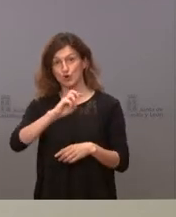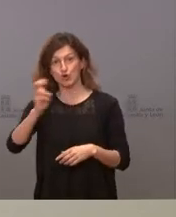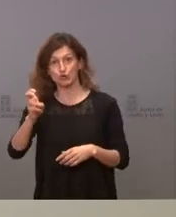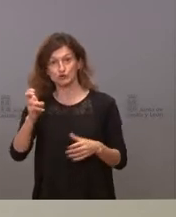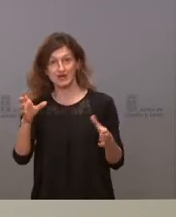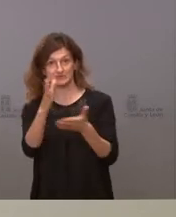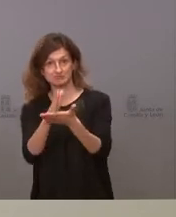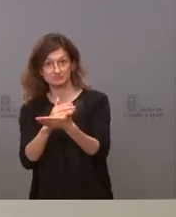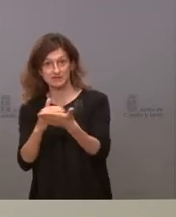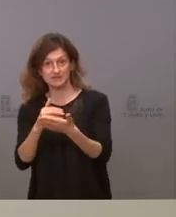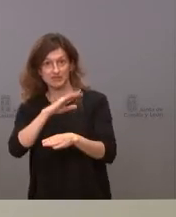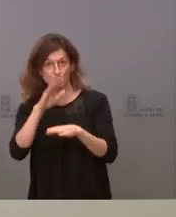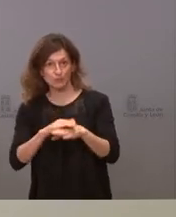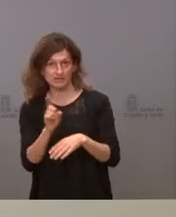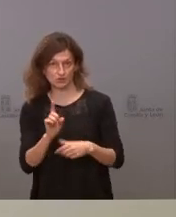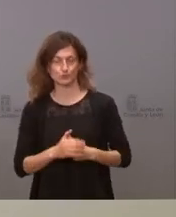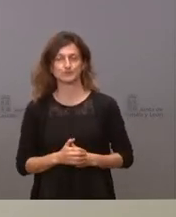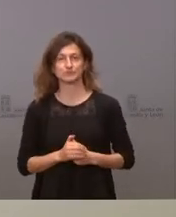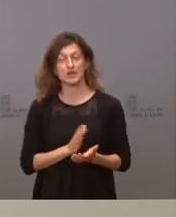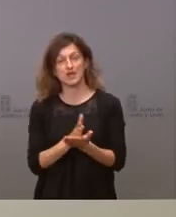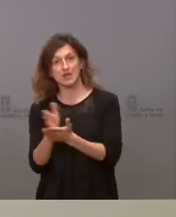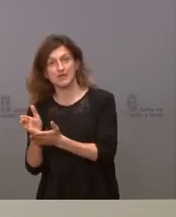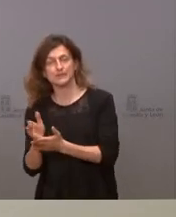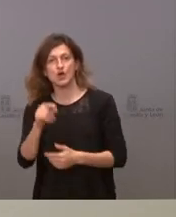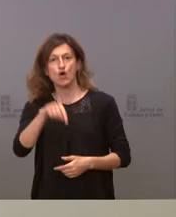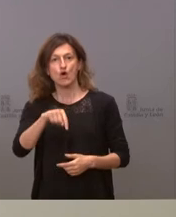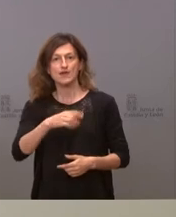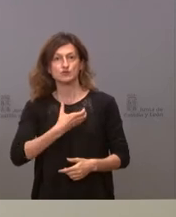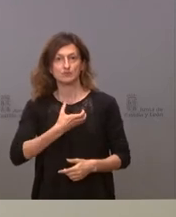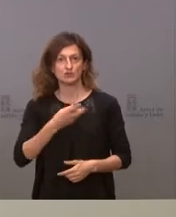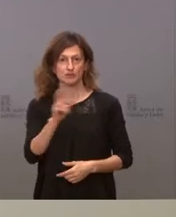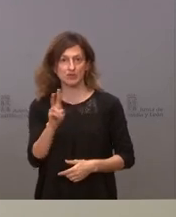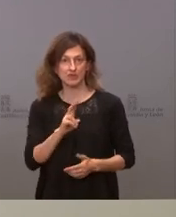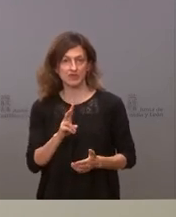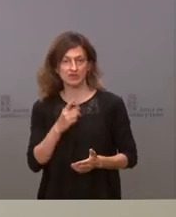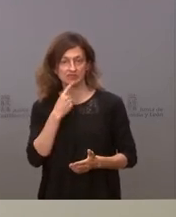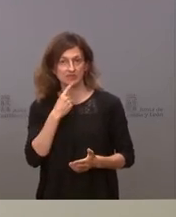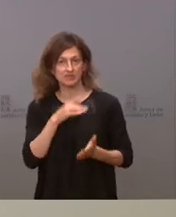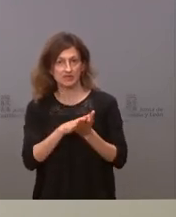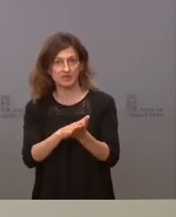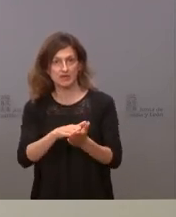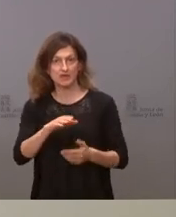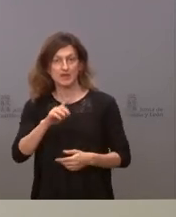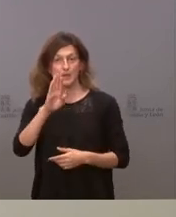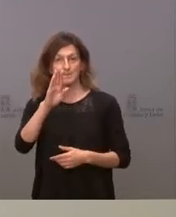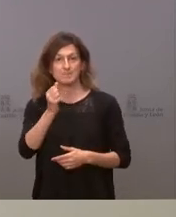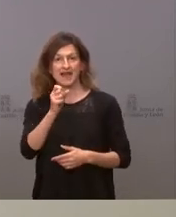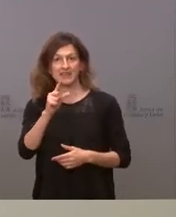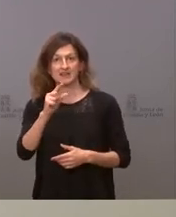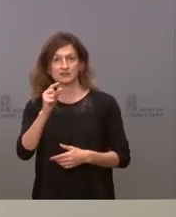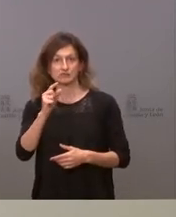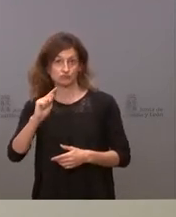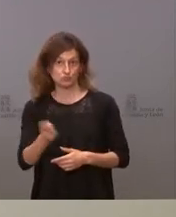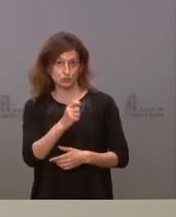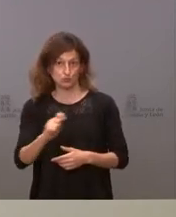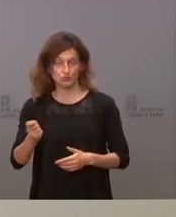han dicho que no lo van a cumplir. Y por otro lado, hoy ha presentado el Ayuntamiento de Valladolid el Padel Tour que se va a celebrar este año en la Plaza Mayor.